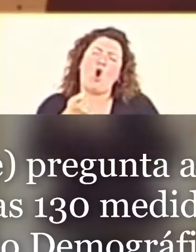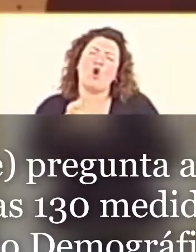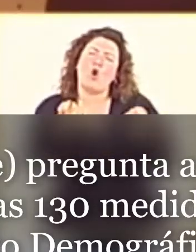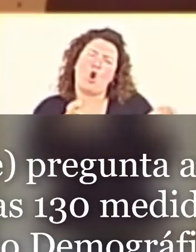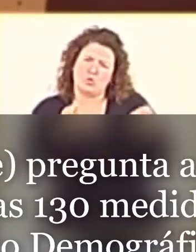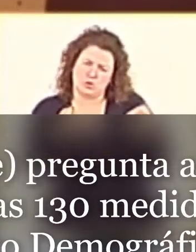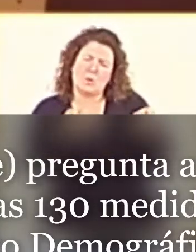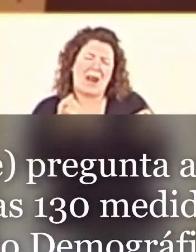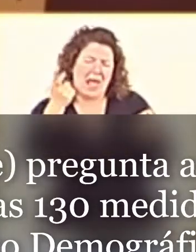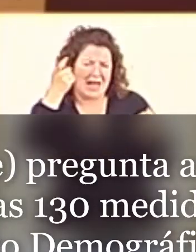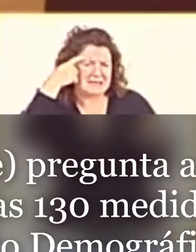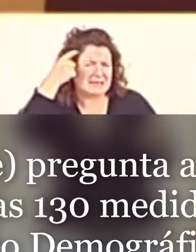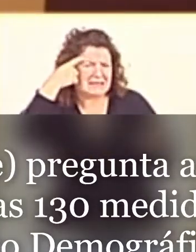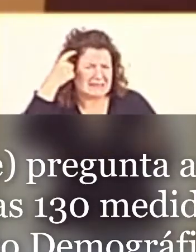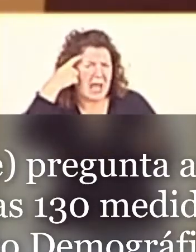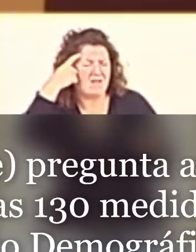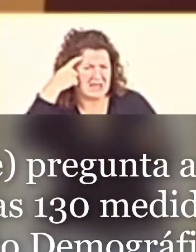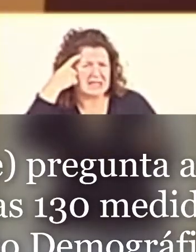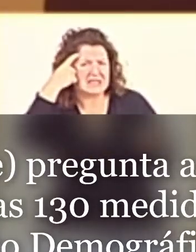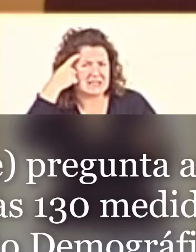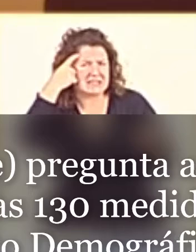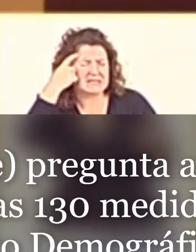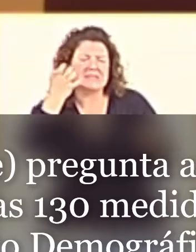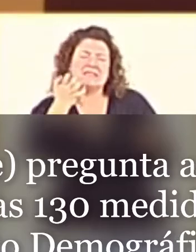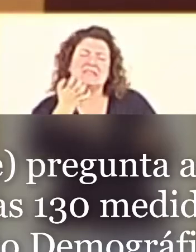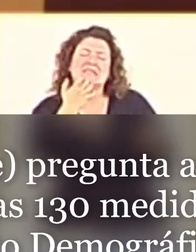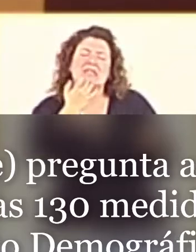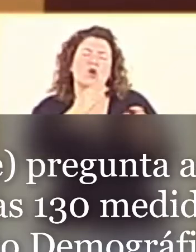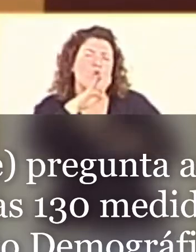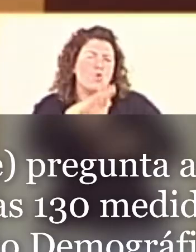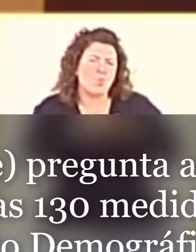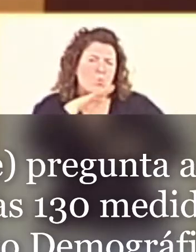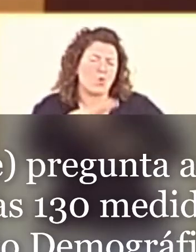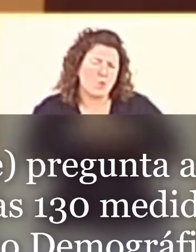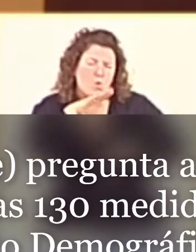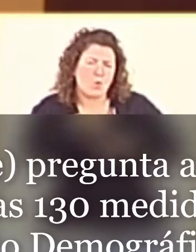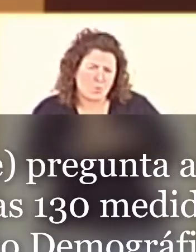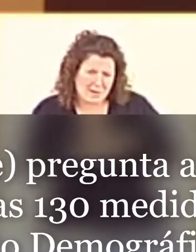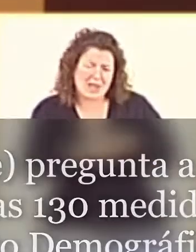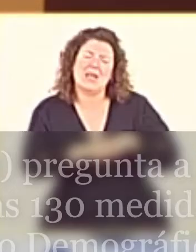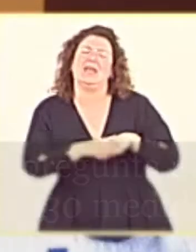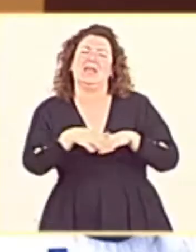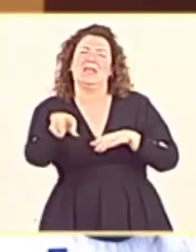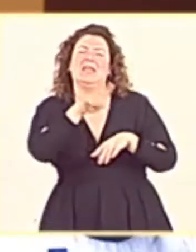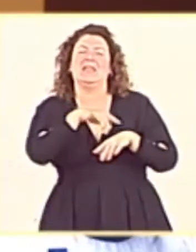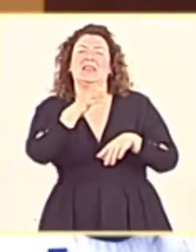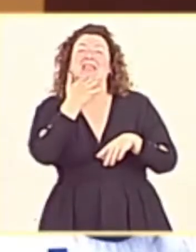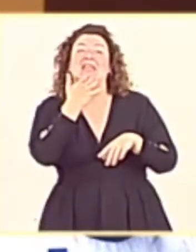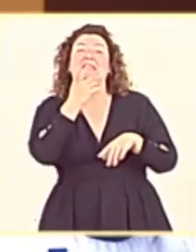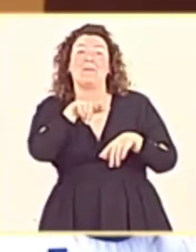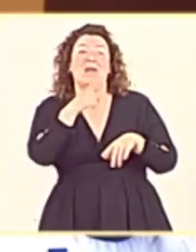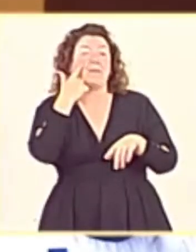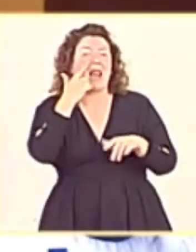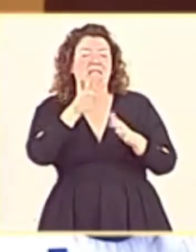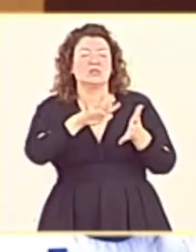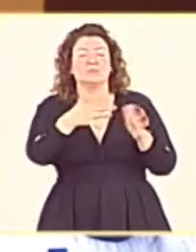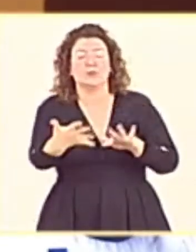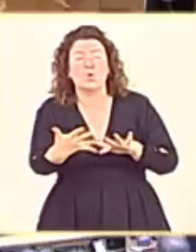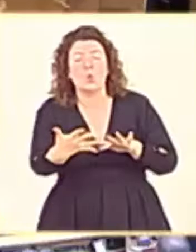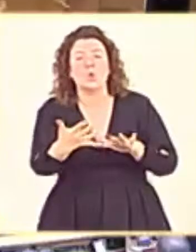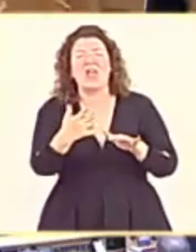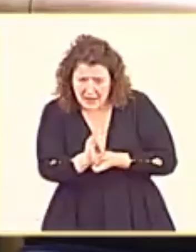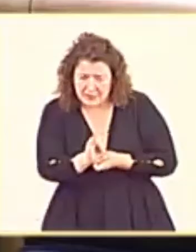que sirva para saber el grado de cumplimiento y los efectos de las 130 medidas de reto demográfico para corregir la despoblación?